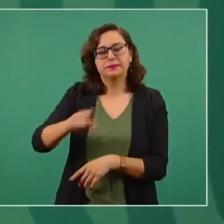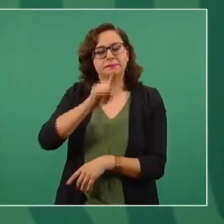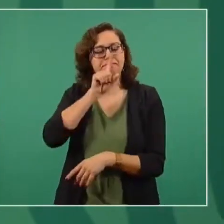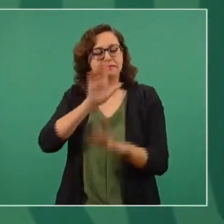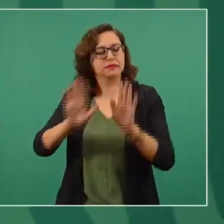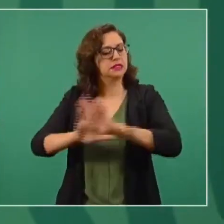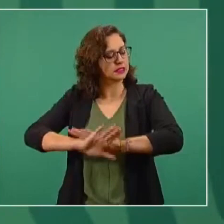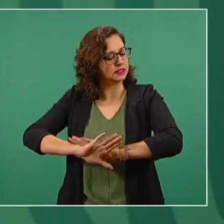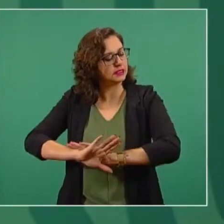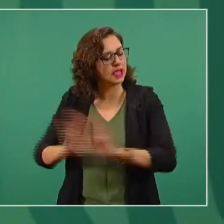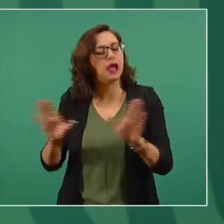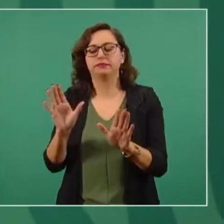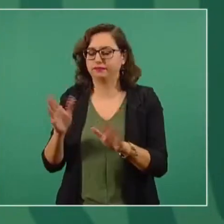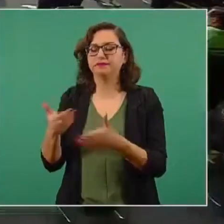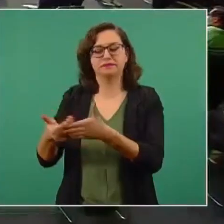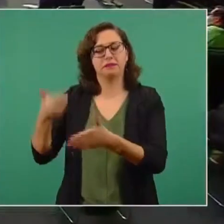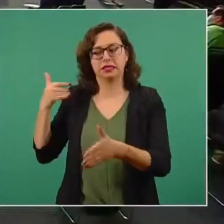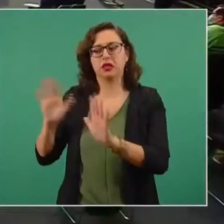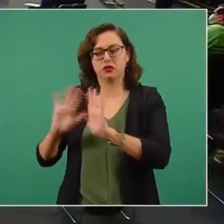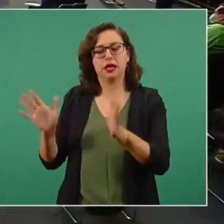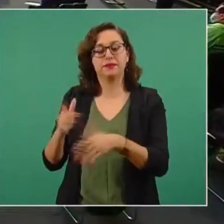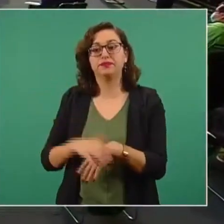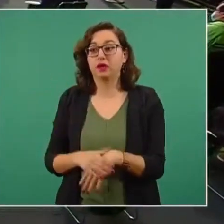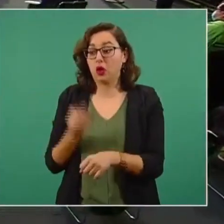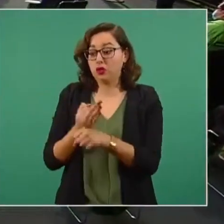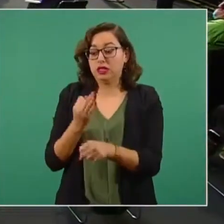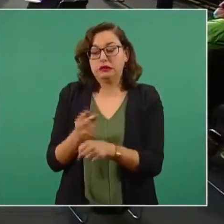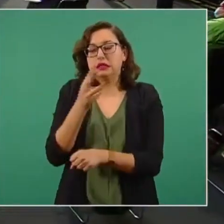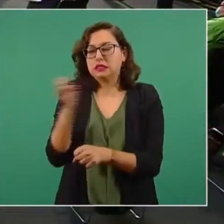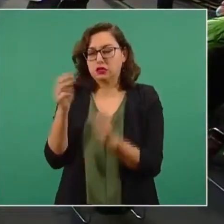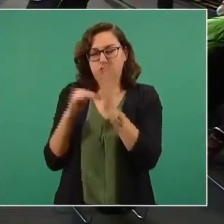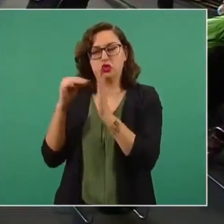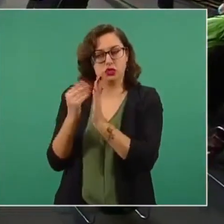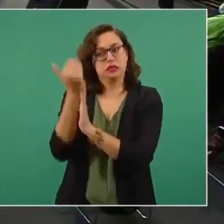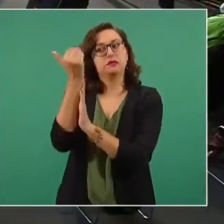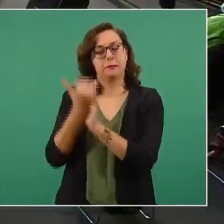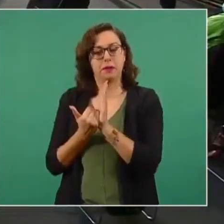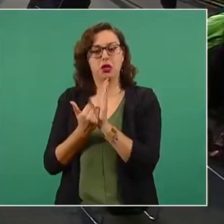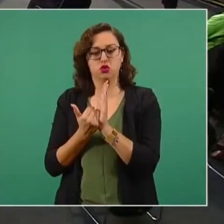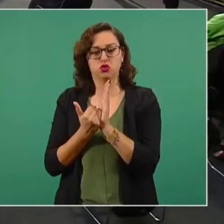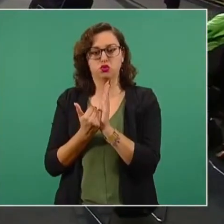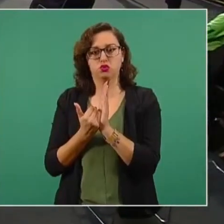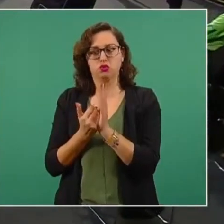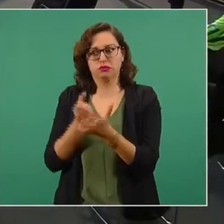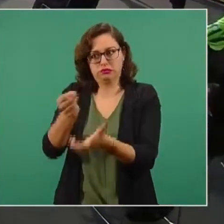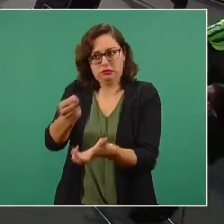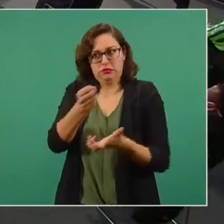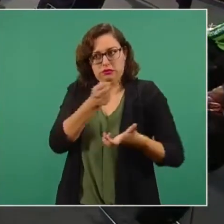atrás, pero son 300 millones los que ahora nos vamos a ahorrar.